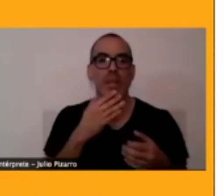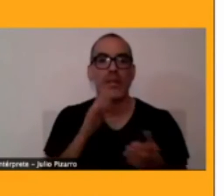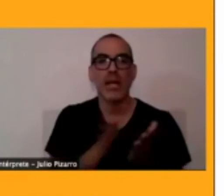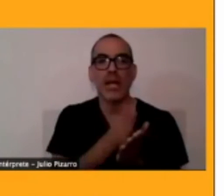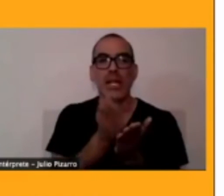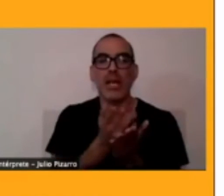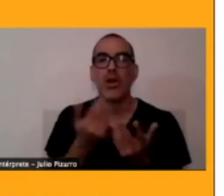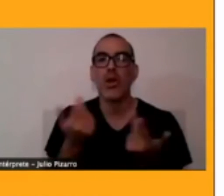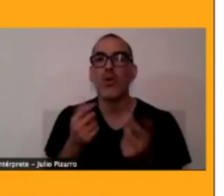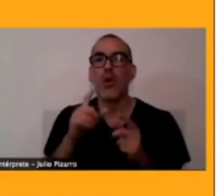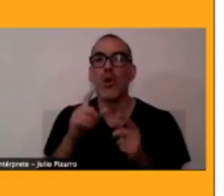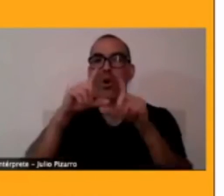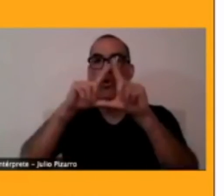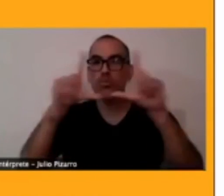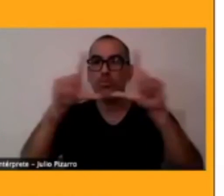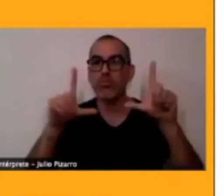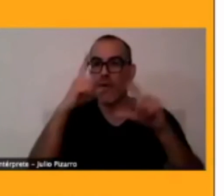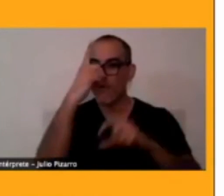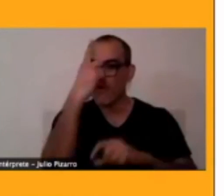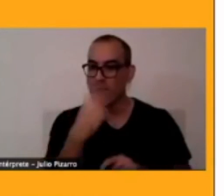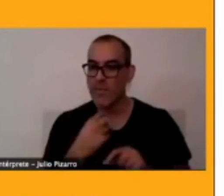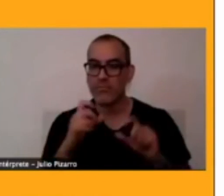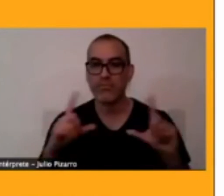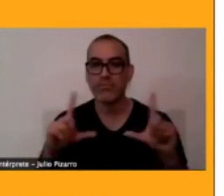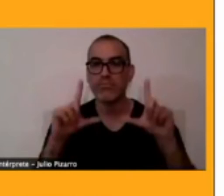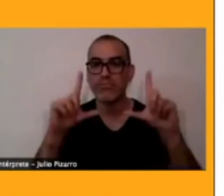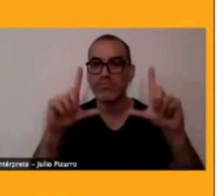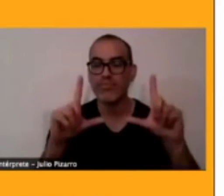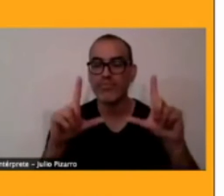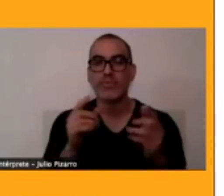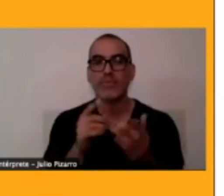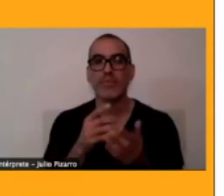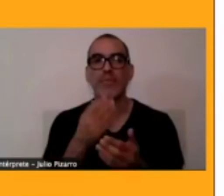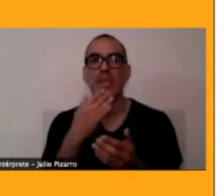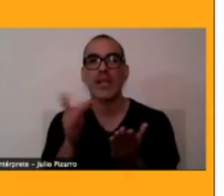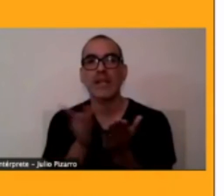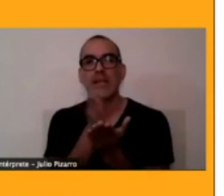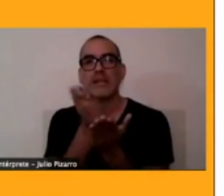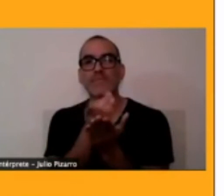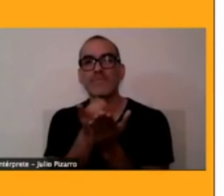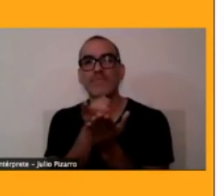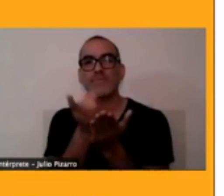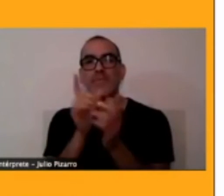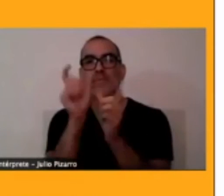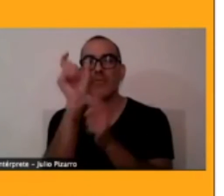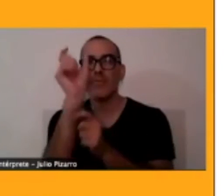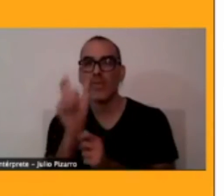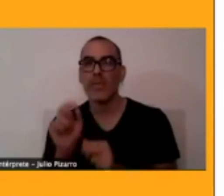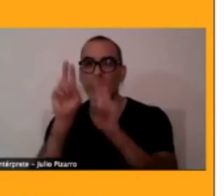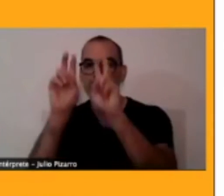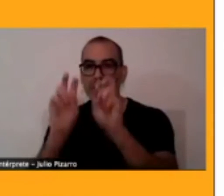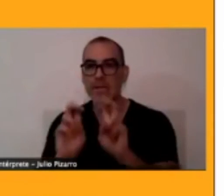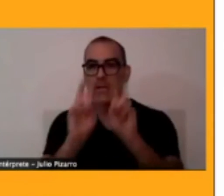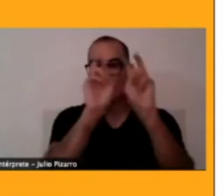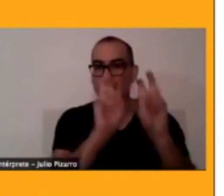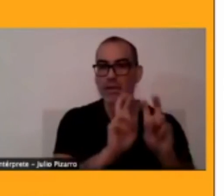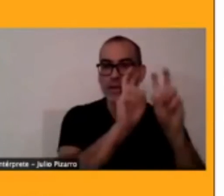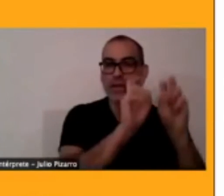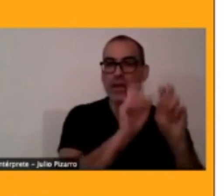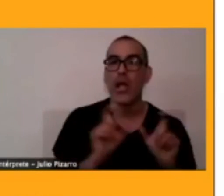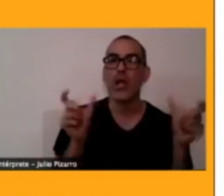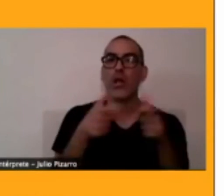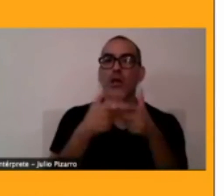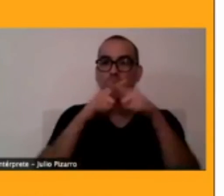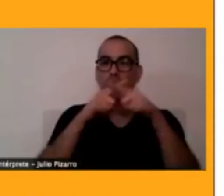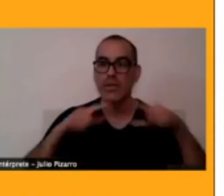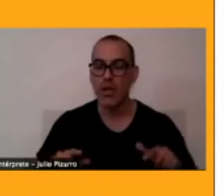los apellidos atacameños y tenemos el grafemario que es el trabajo del Consejo Lingüístico. ¿Cuál